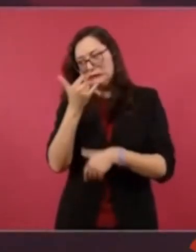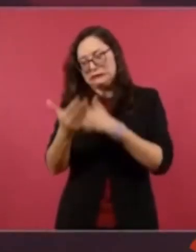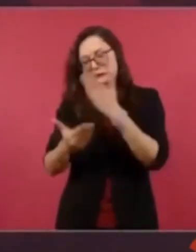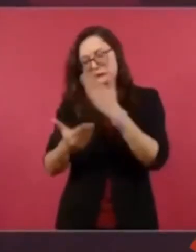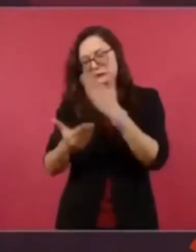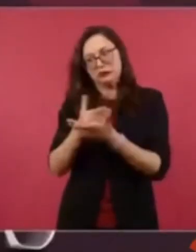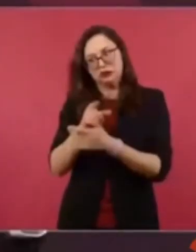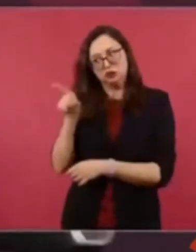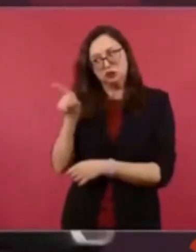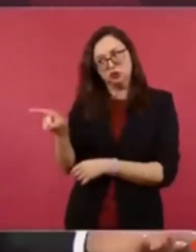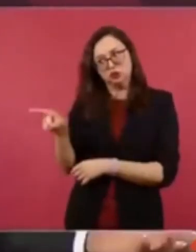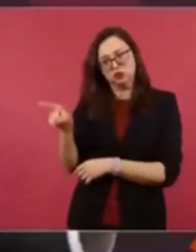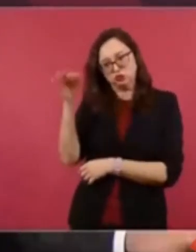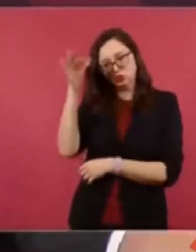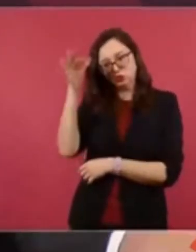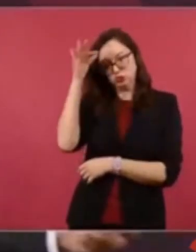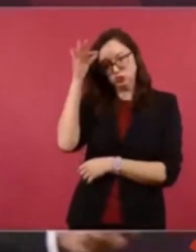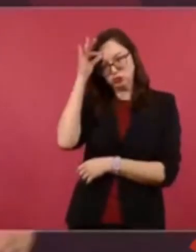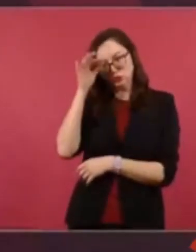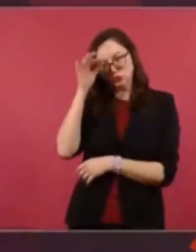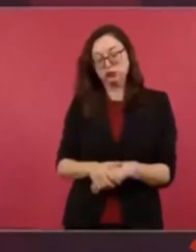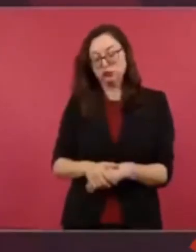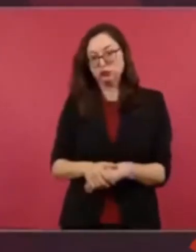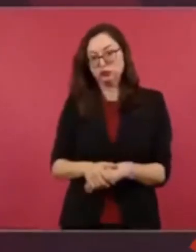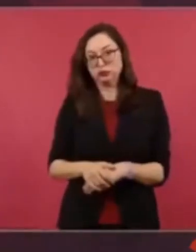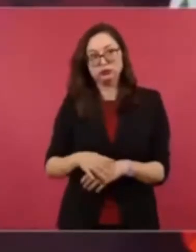¿Por qué no entendemos las cosas como son?